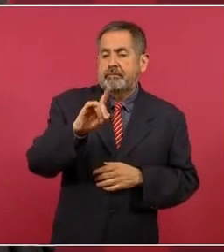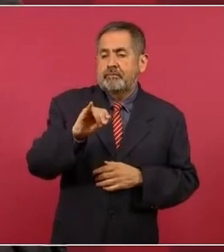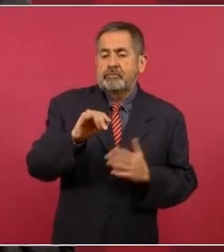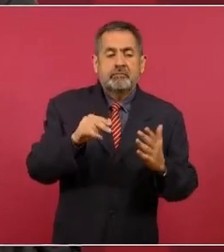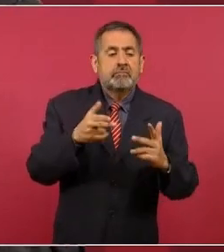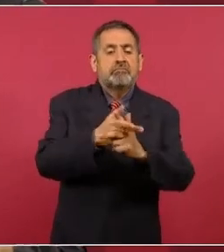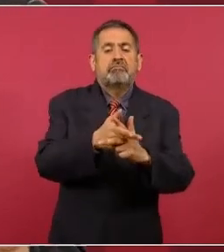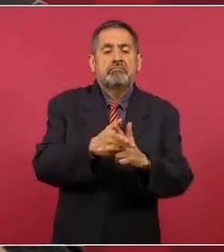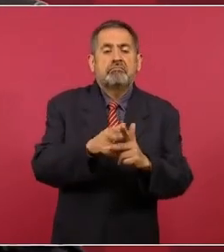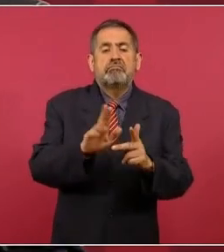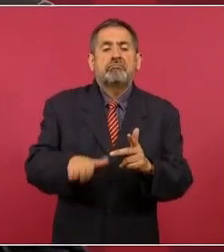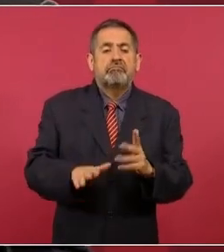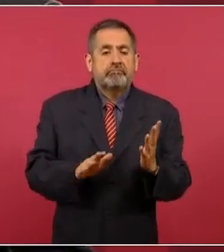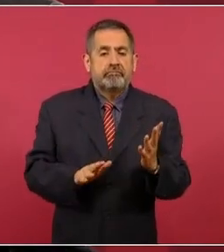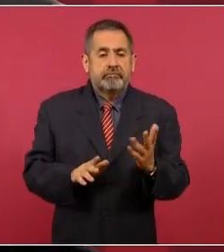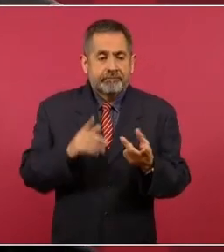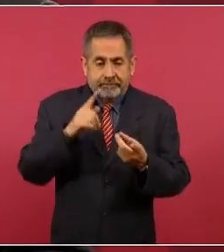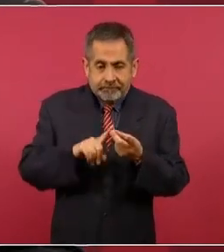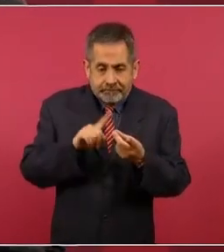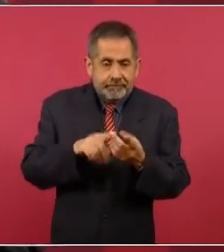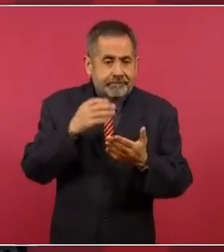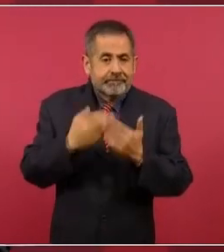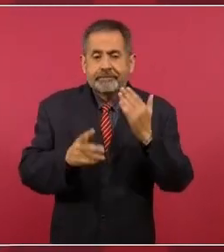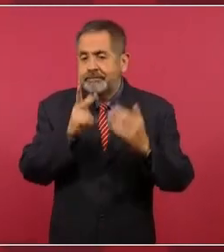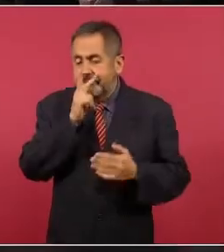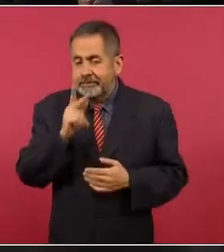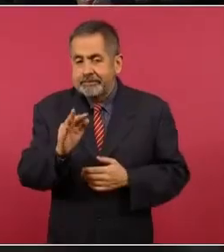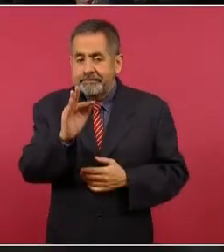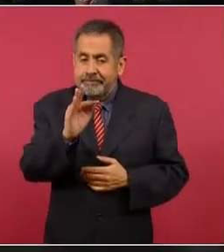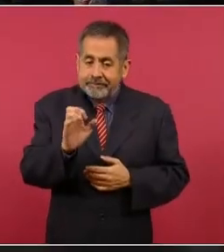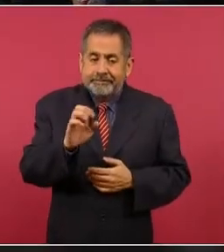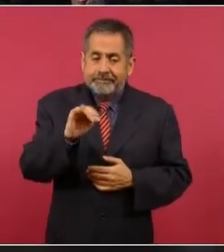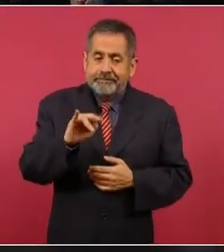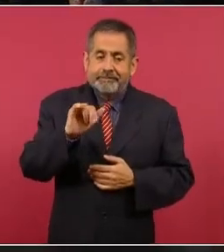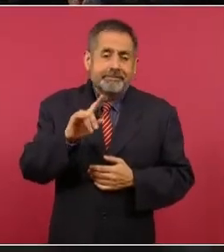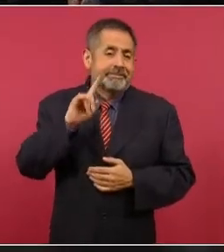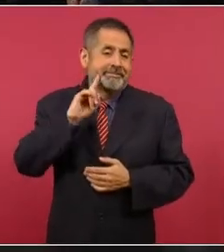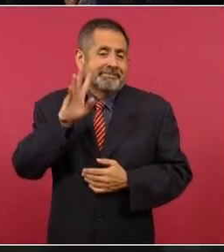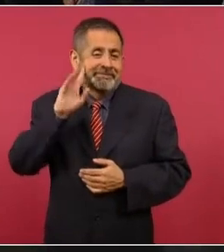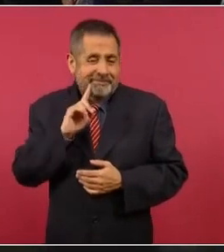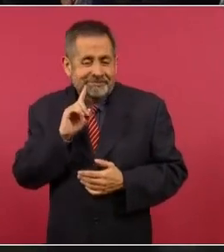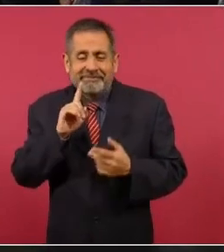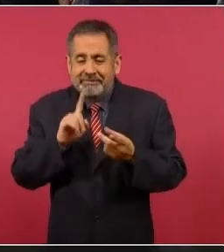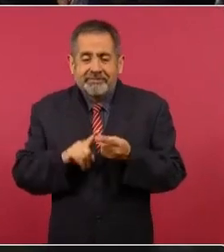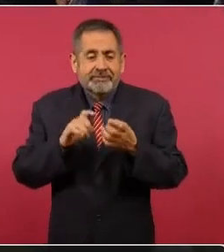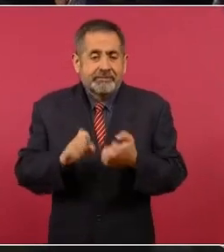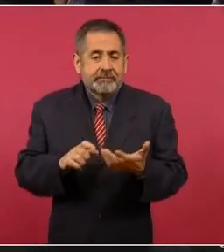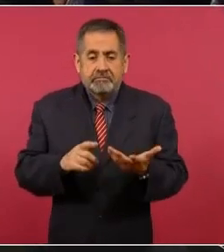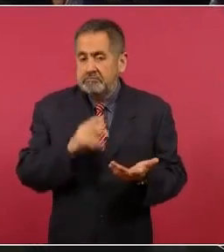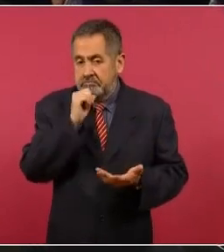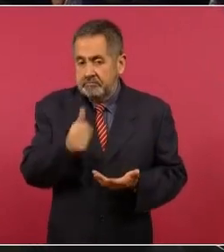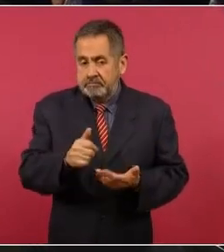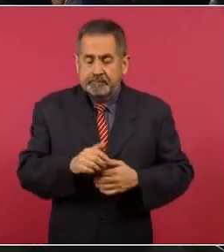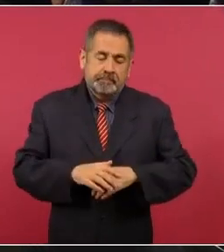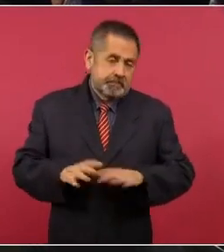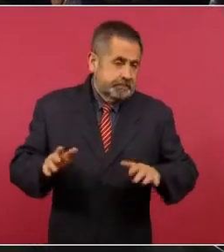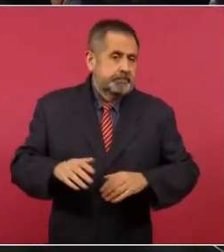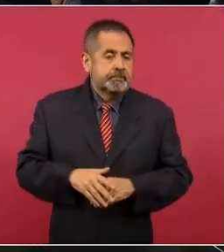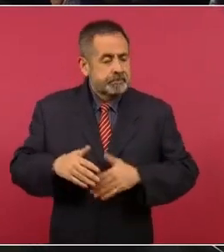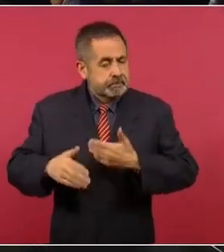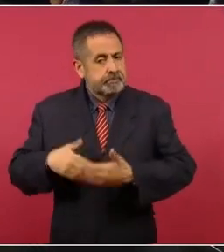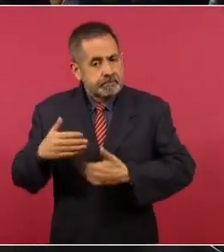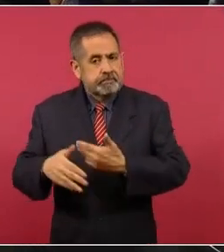en todos los estados,